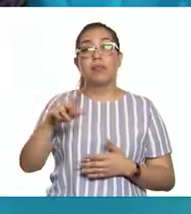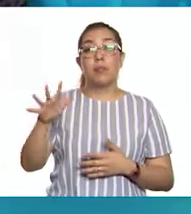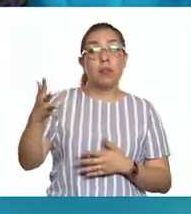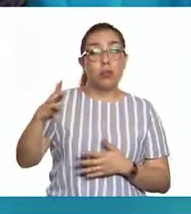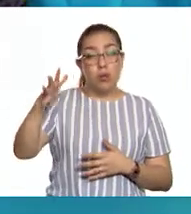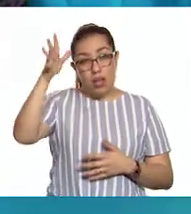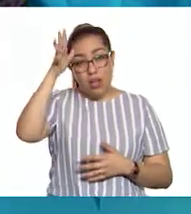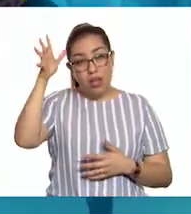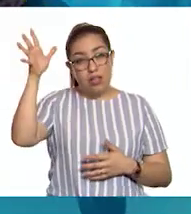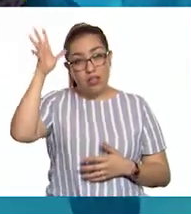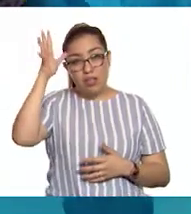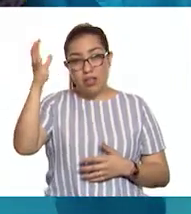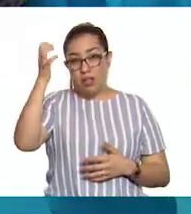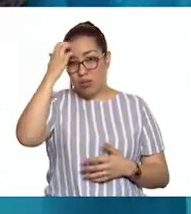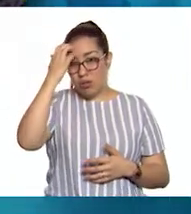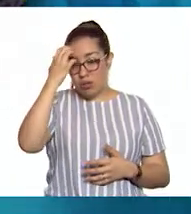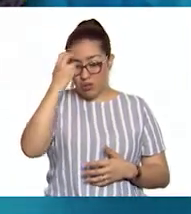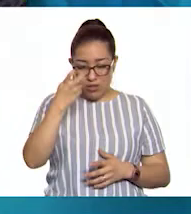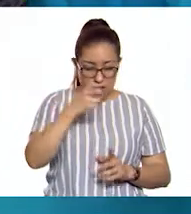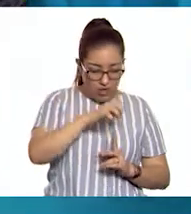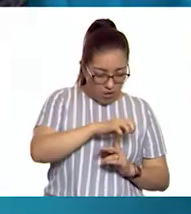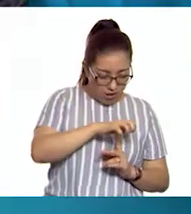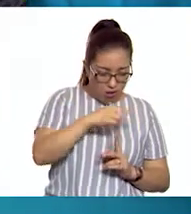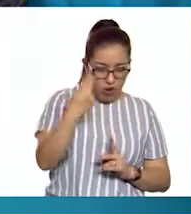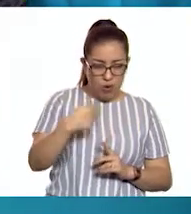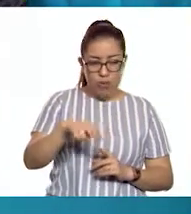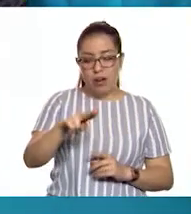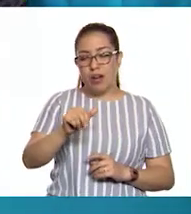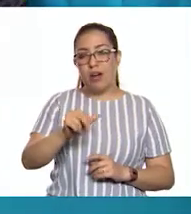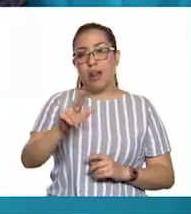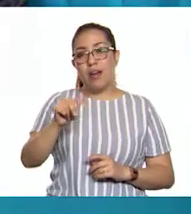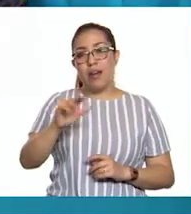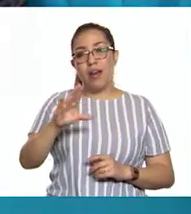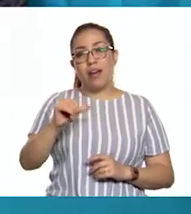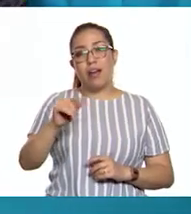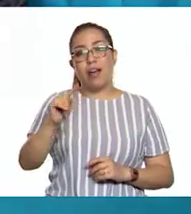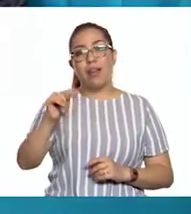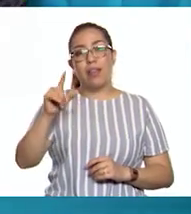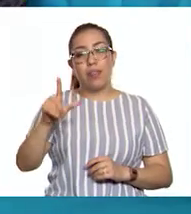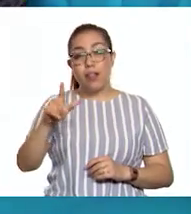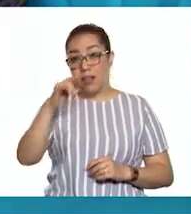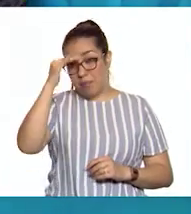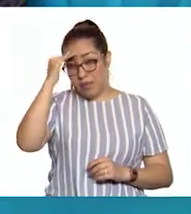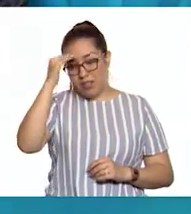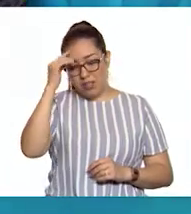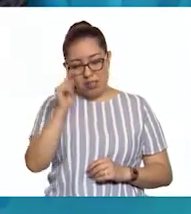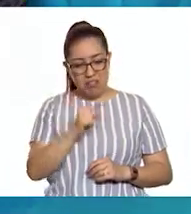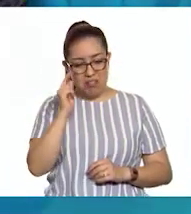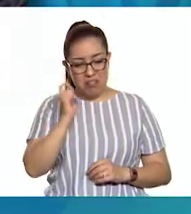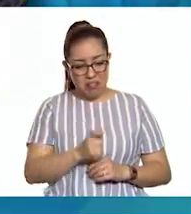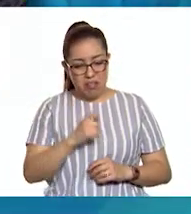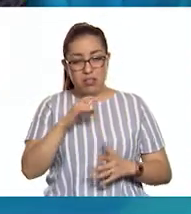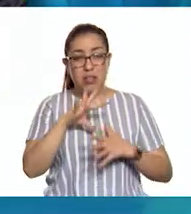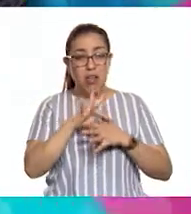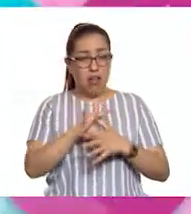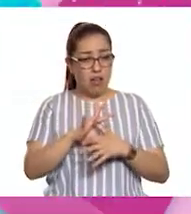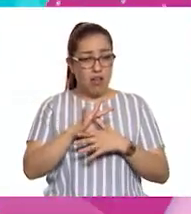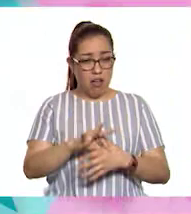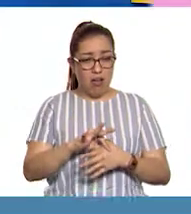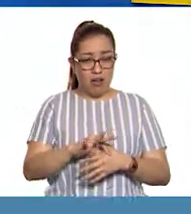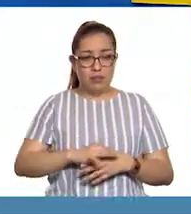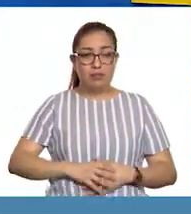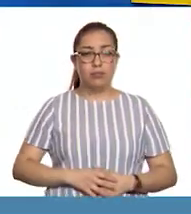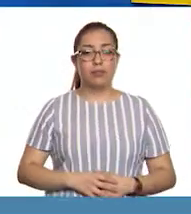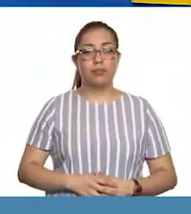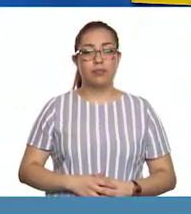aztecas como nanacatl, que significa carne. Y dieron además nombres a algunos lugares